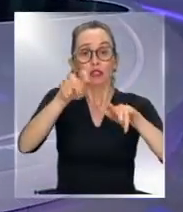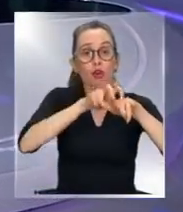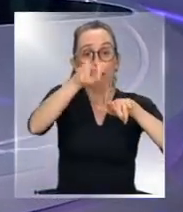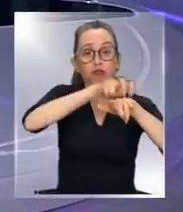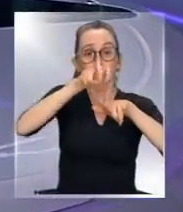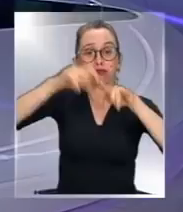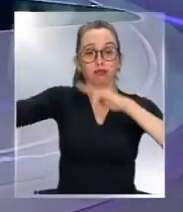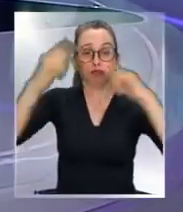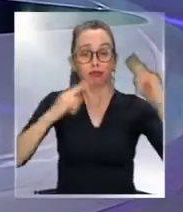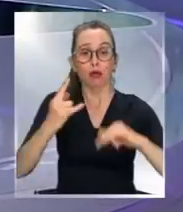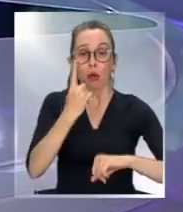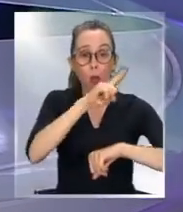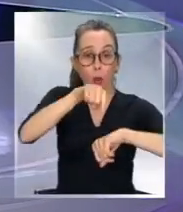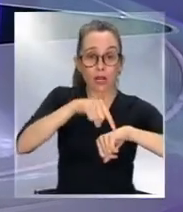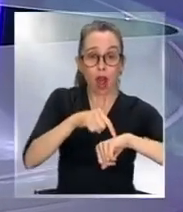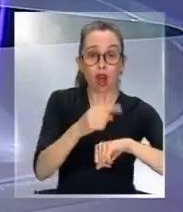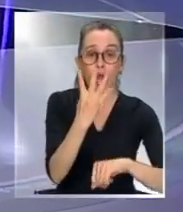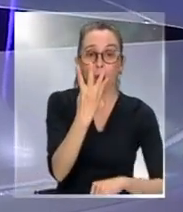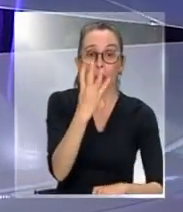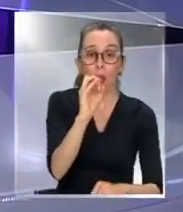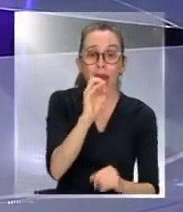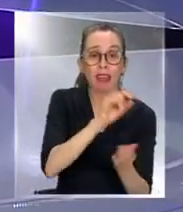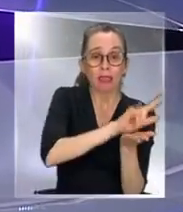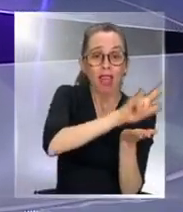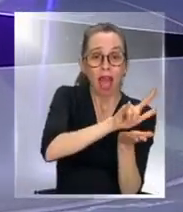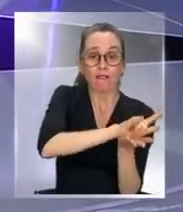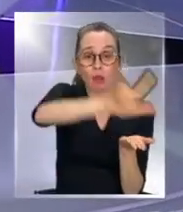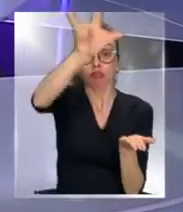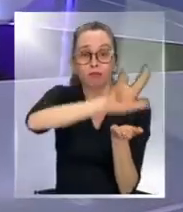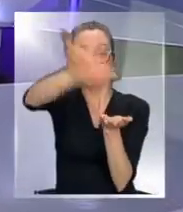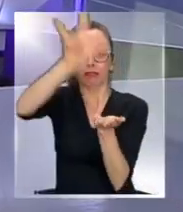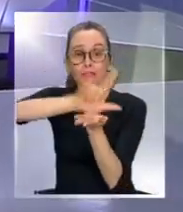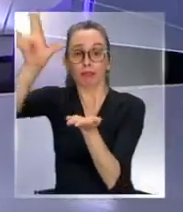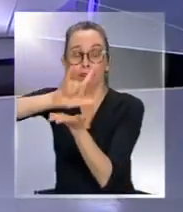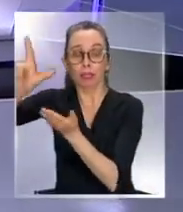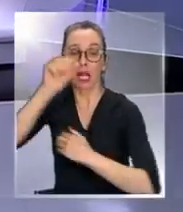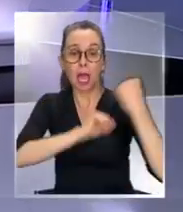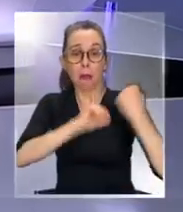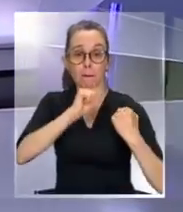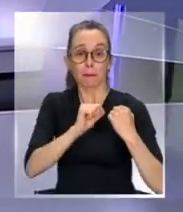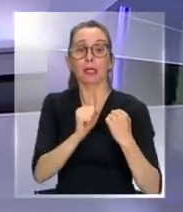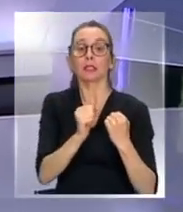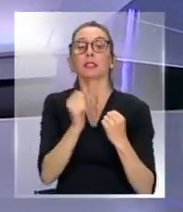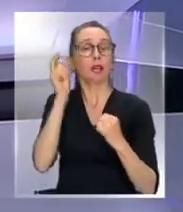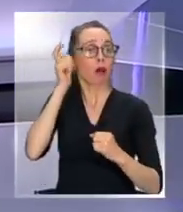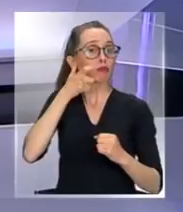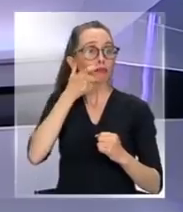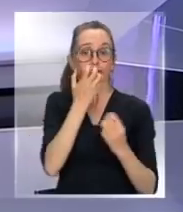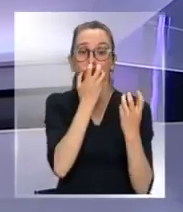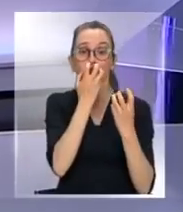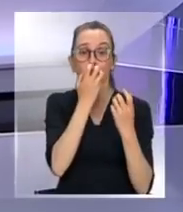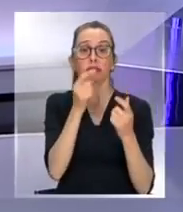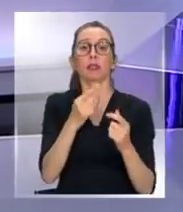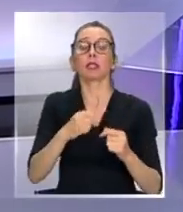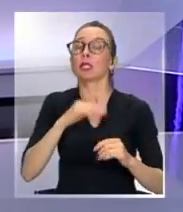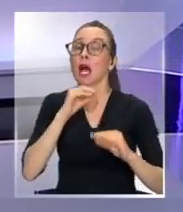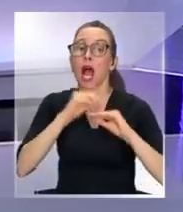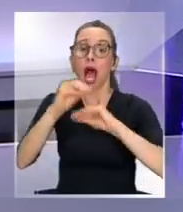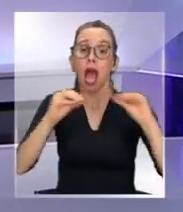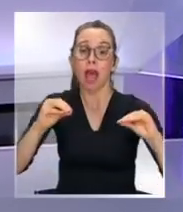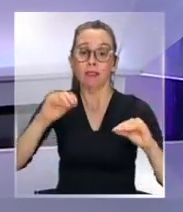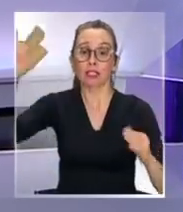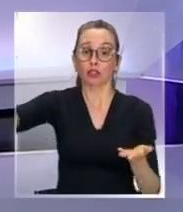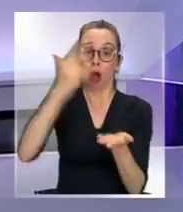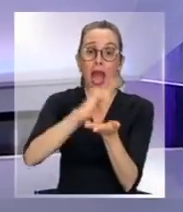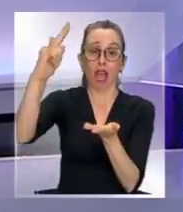40 aviones. Es por esto los controladores aéreos alzaron la voz y denuncian una saturación del terminal